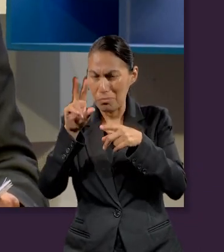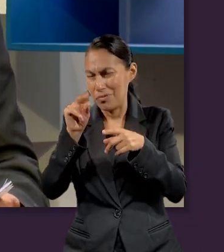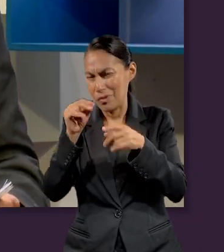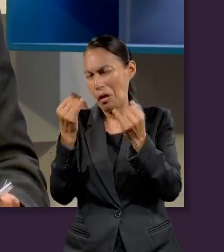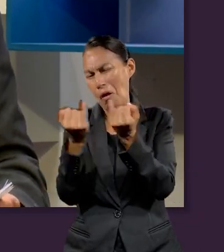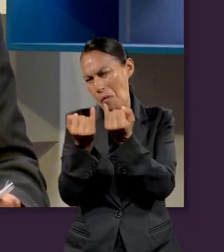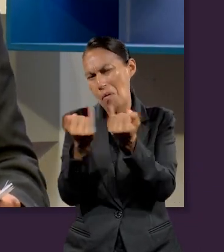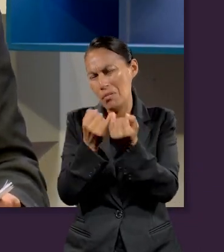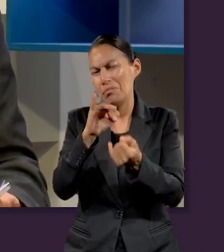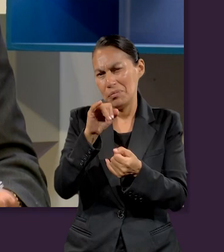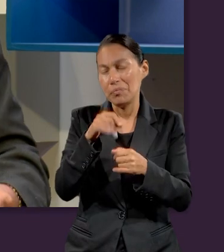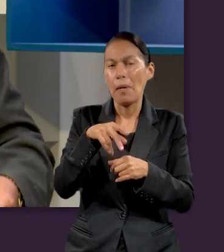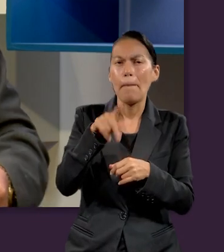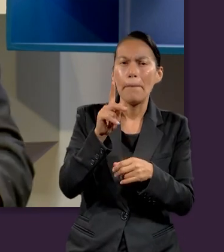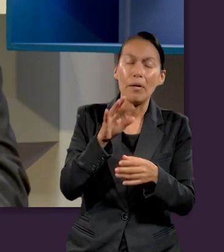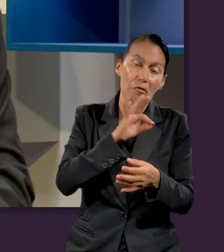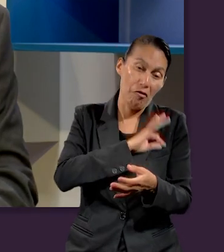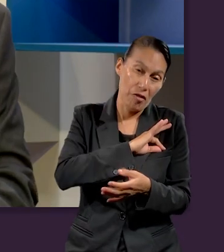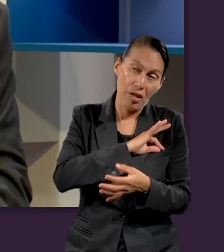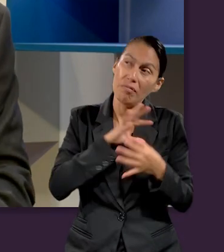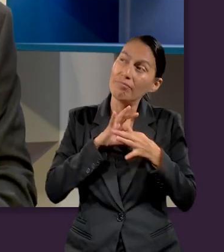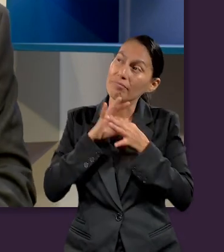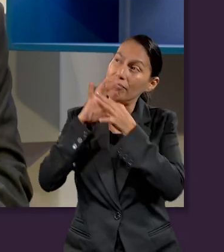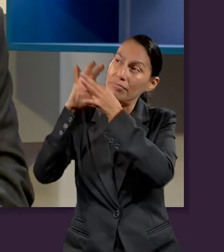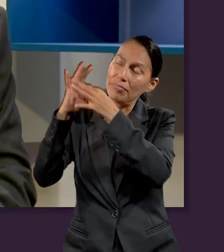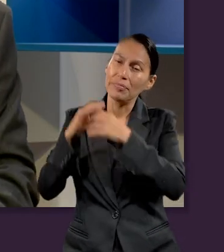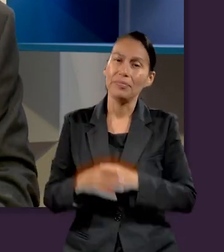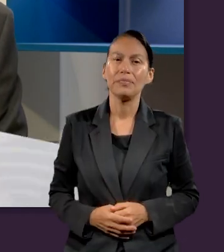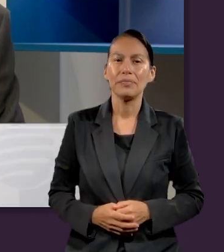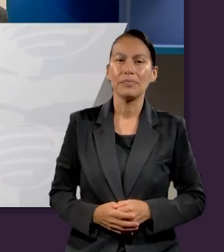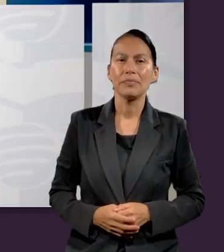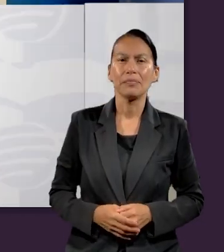de la fe. Qué buenas respuestas, estamos disfrutando.